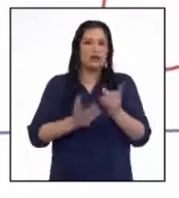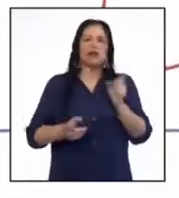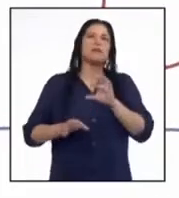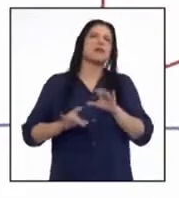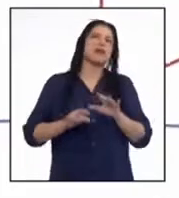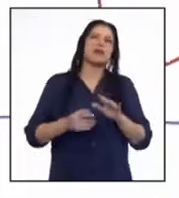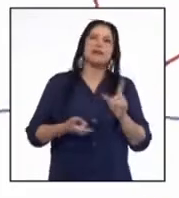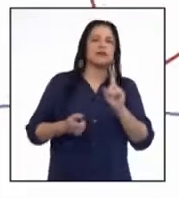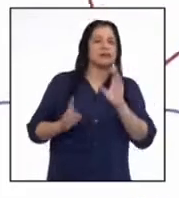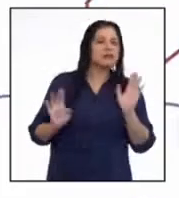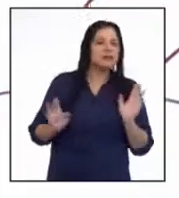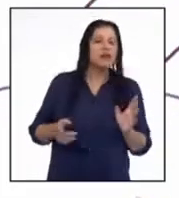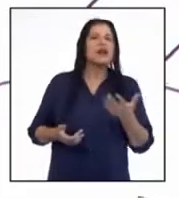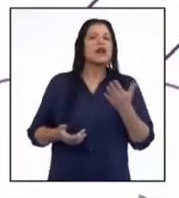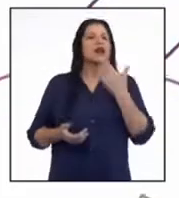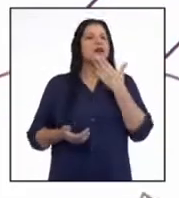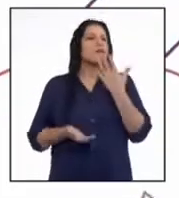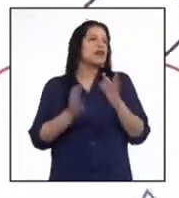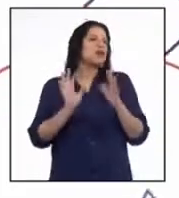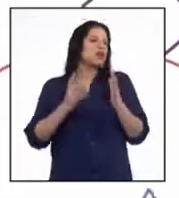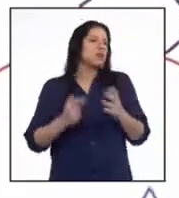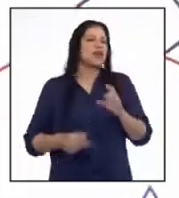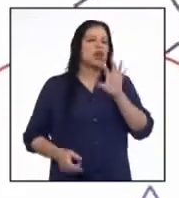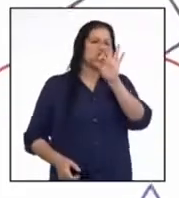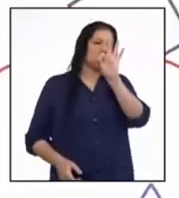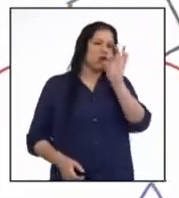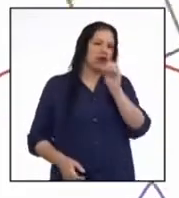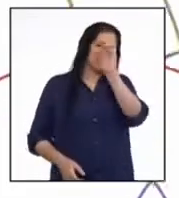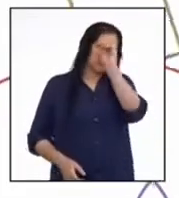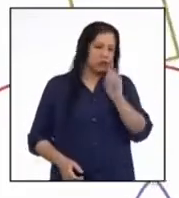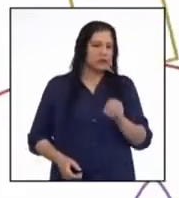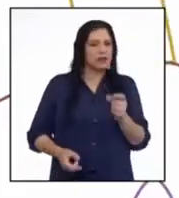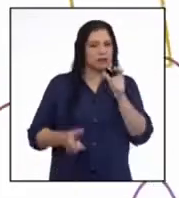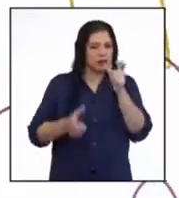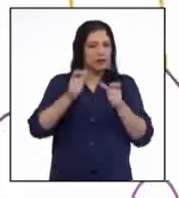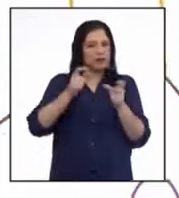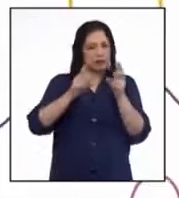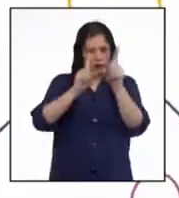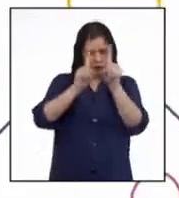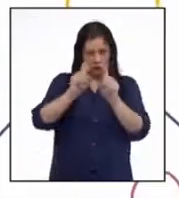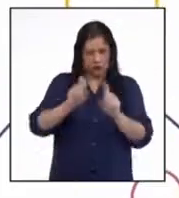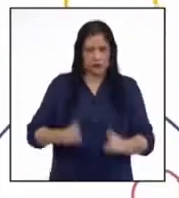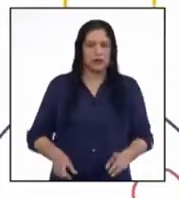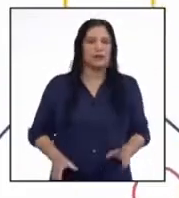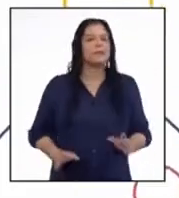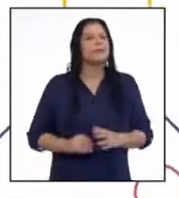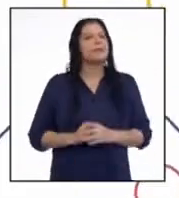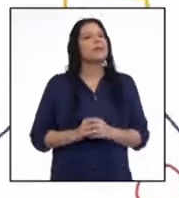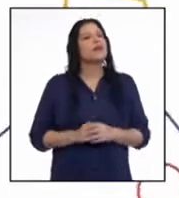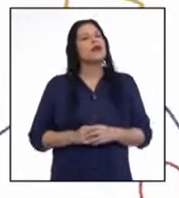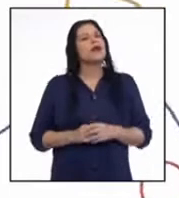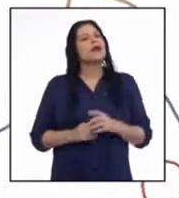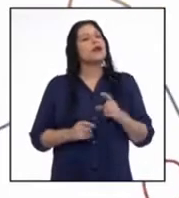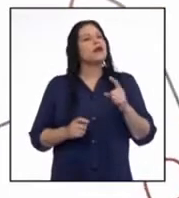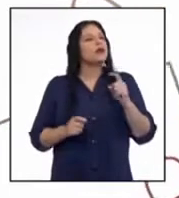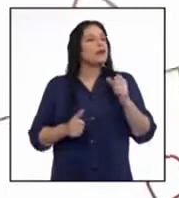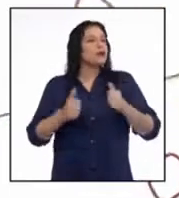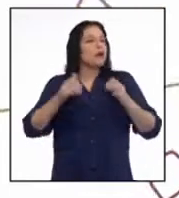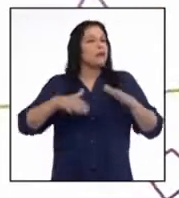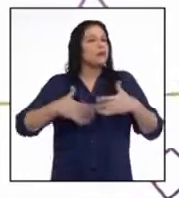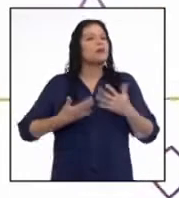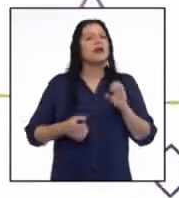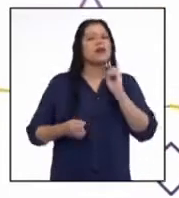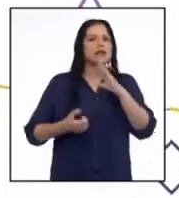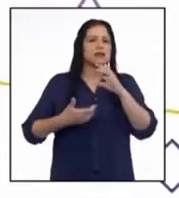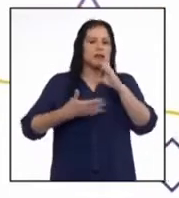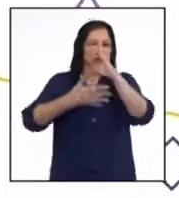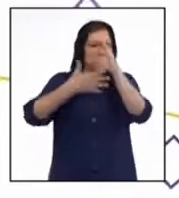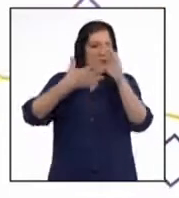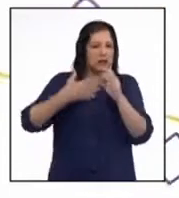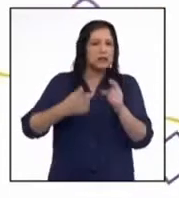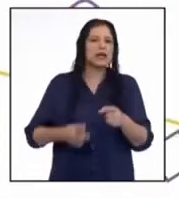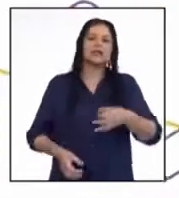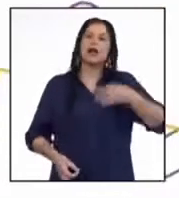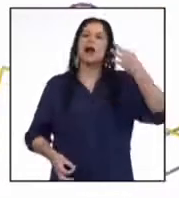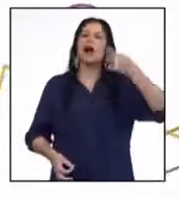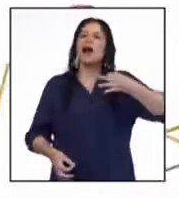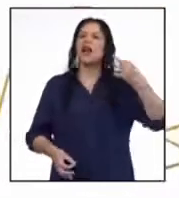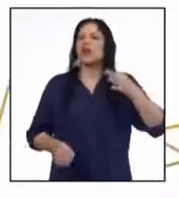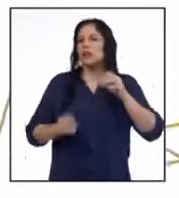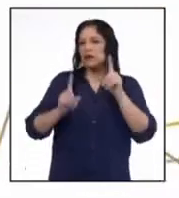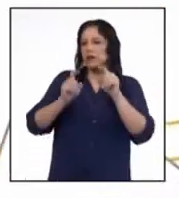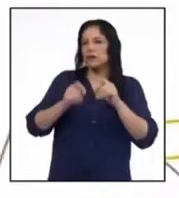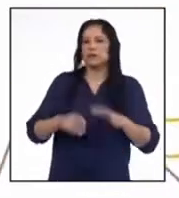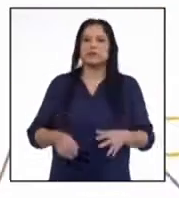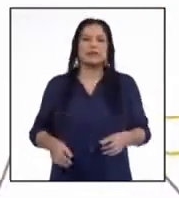virtual, refrendada por aproximadamente el 90% de encuestados. Chicos, ¿y qué me podrían decir del atributo, es de calidad?